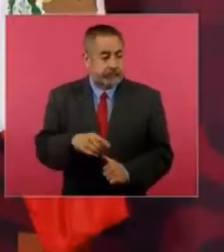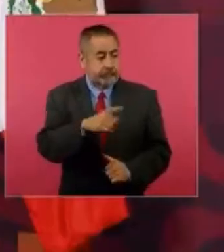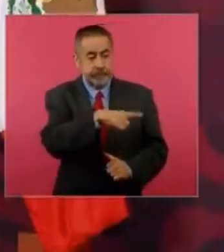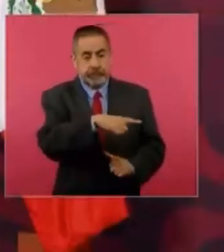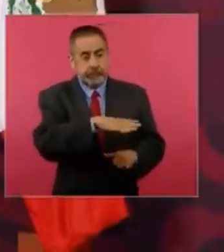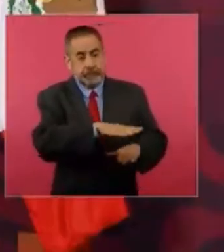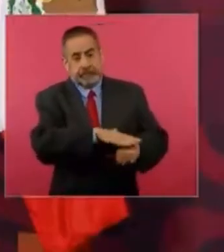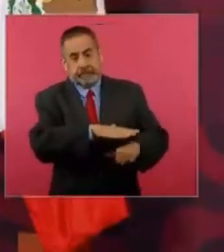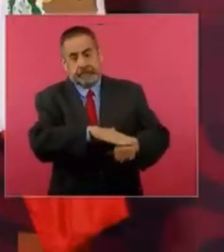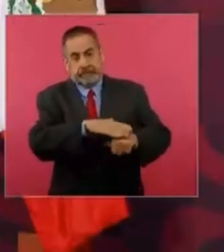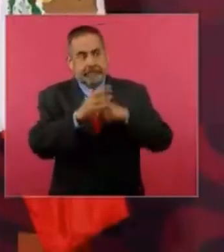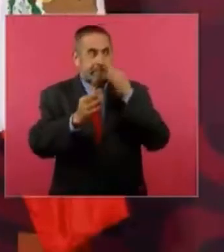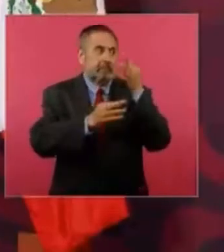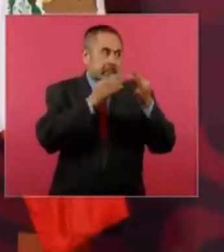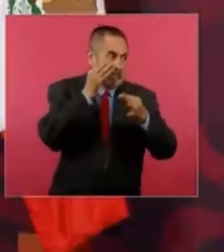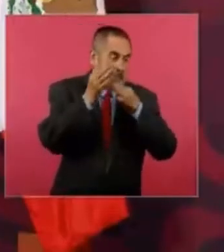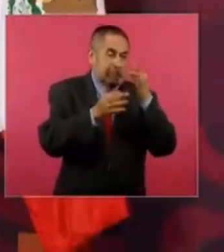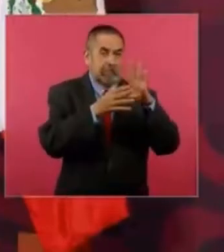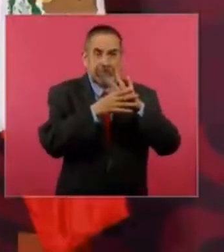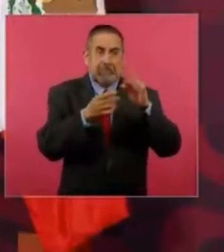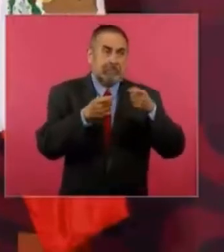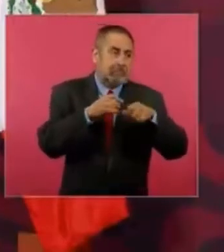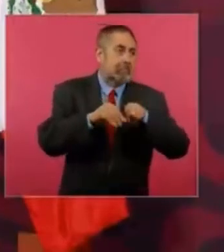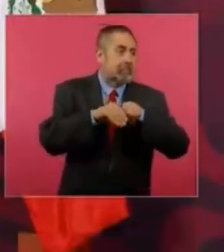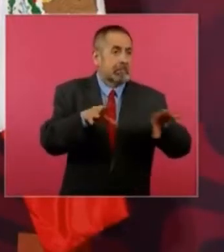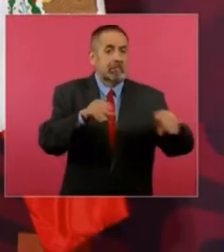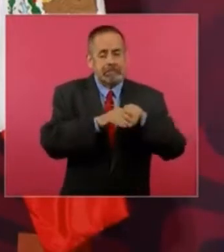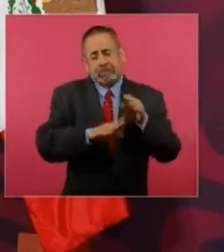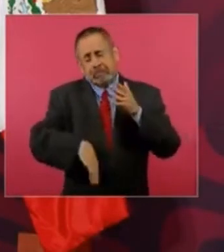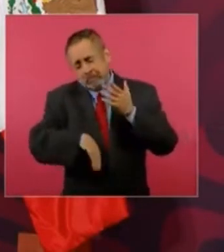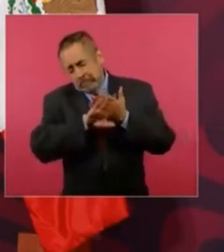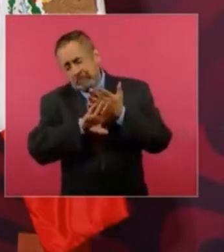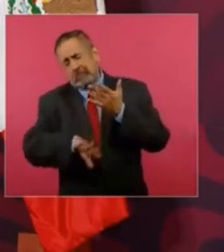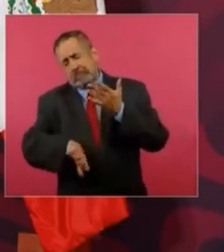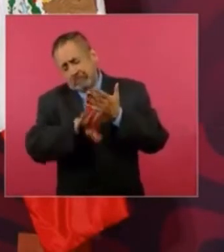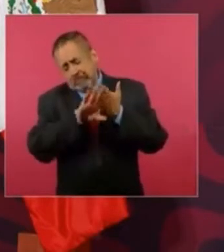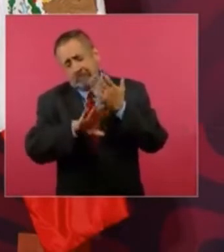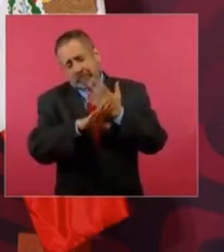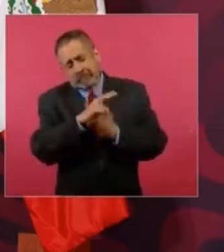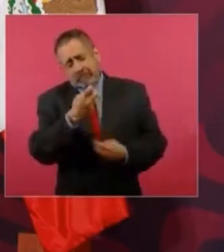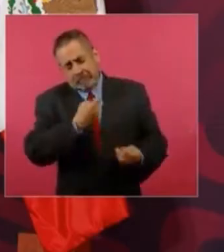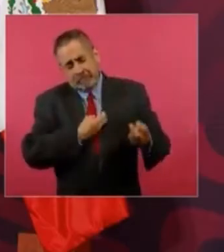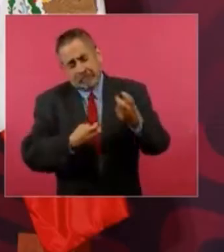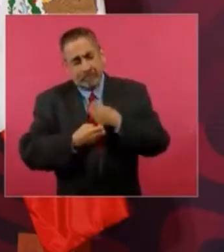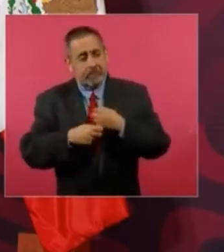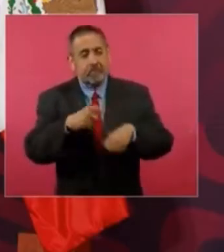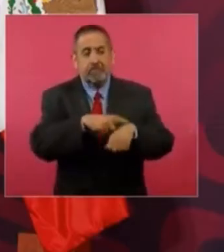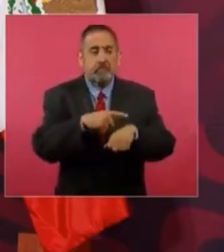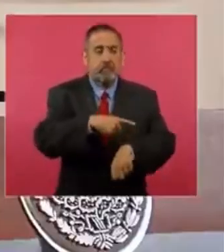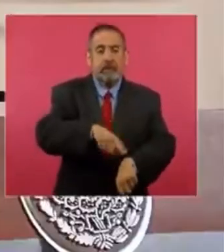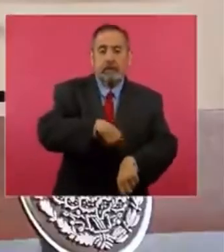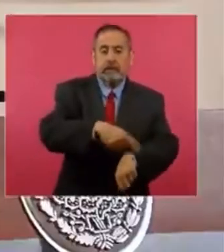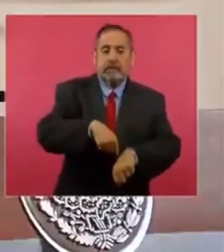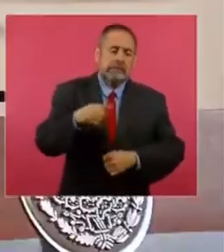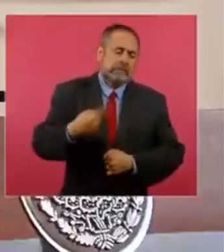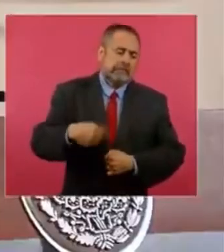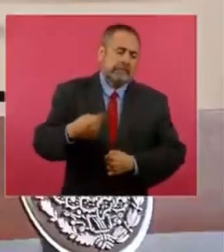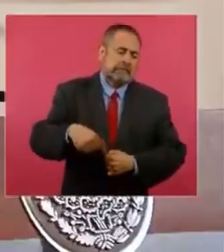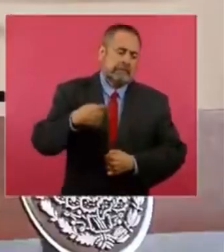lo que ellos manejan en contra nuestra, en tiempo de radio y de televisión